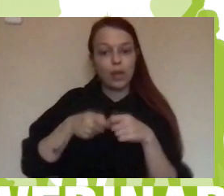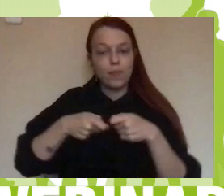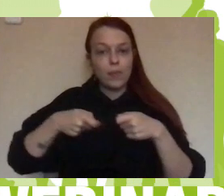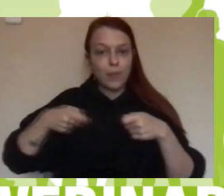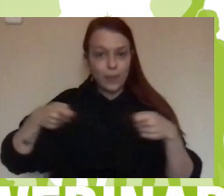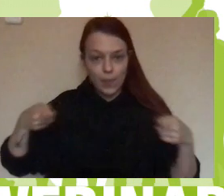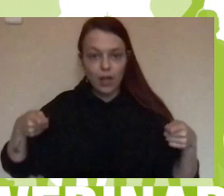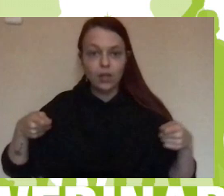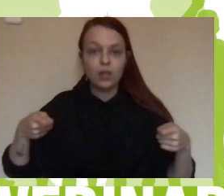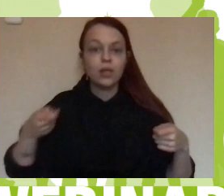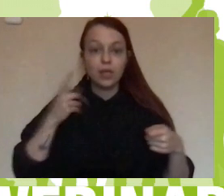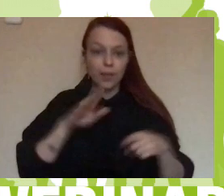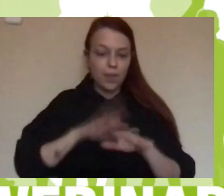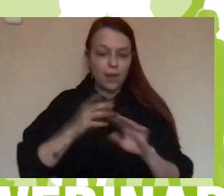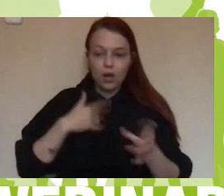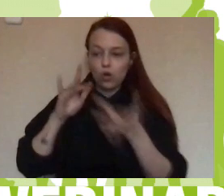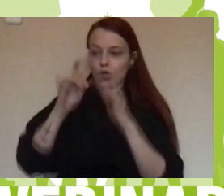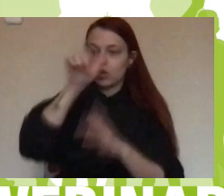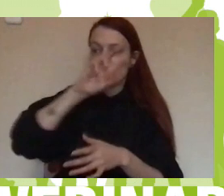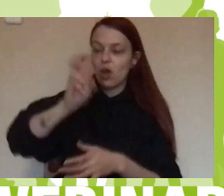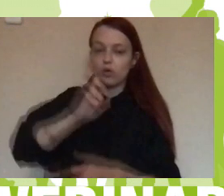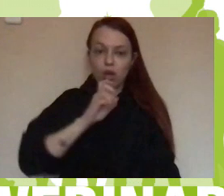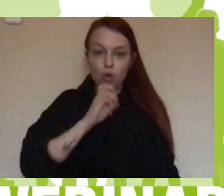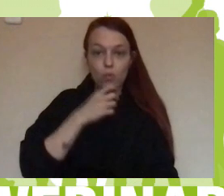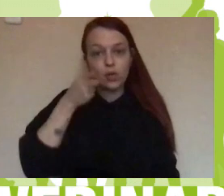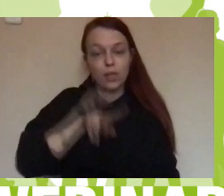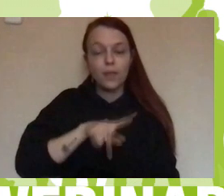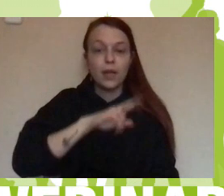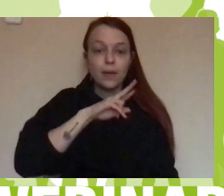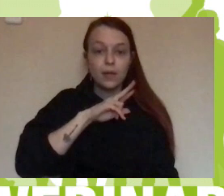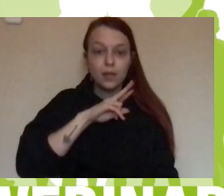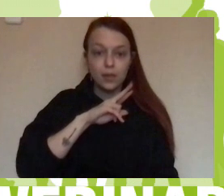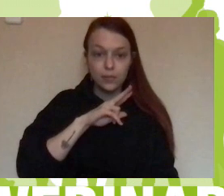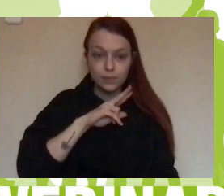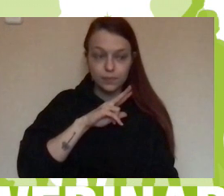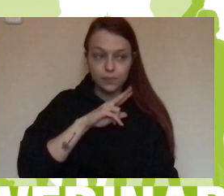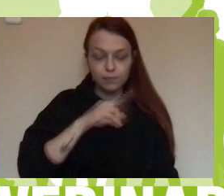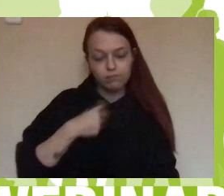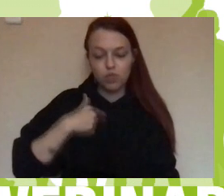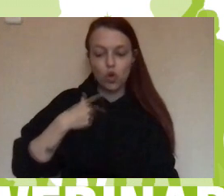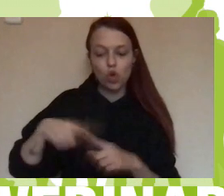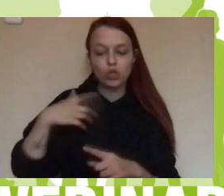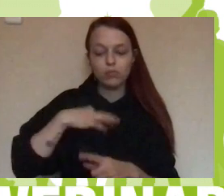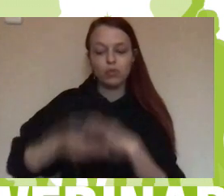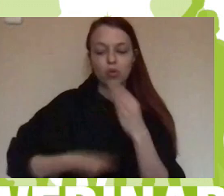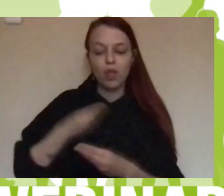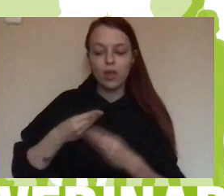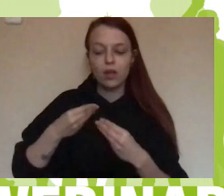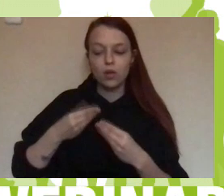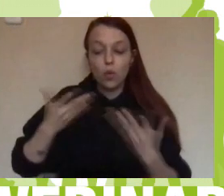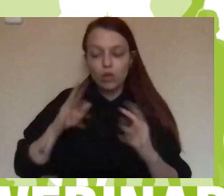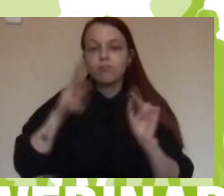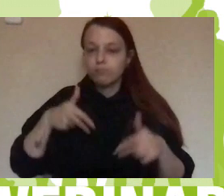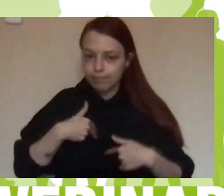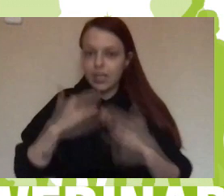de interrealizarse con los demás y de valorar y ver sus posibilidades. Y junto con ello también